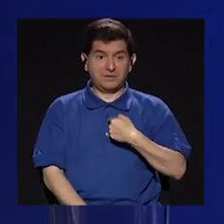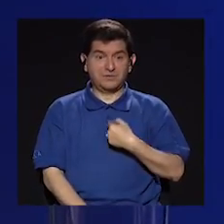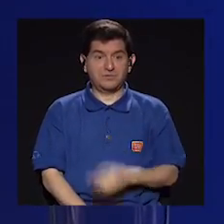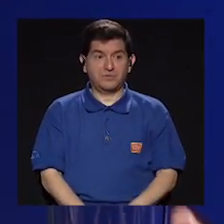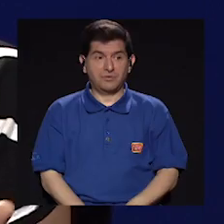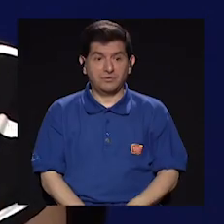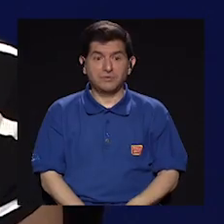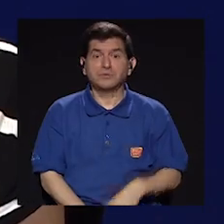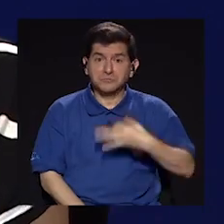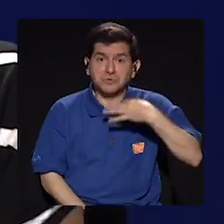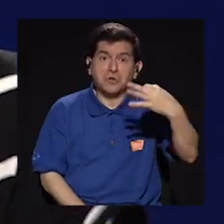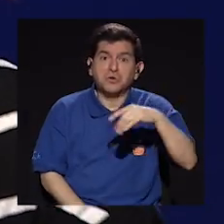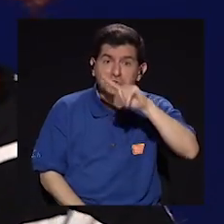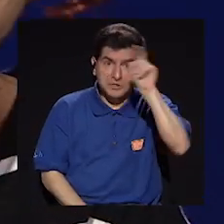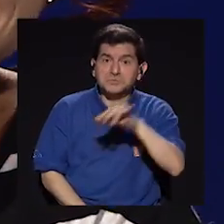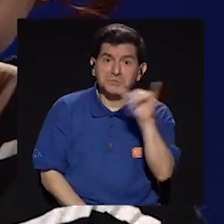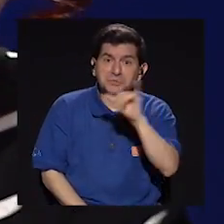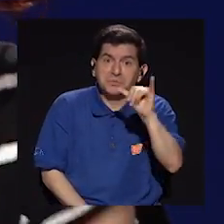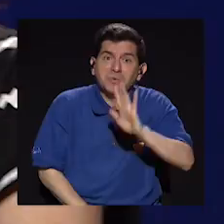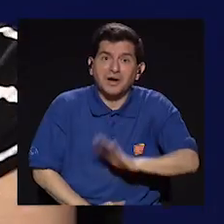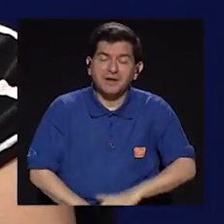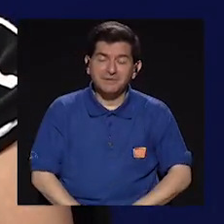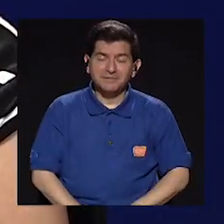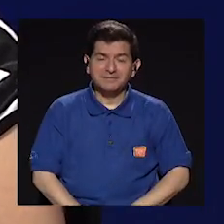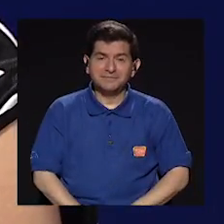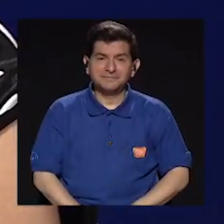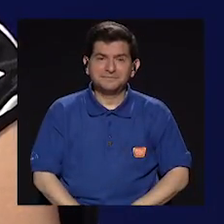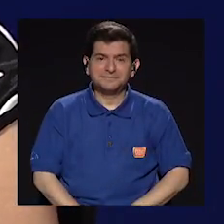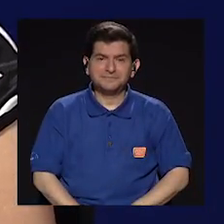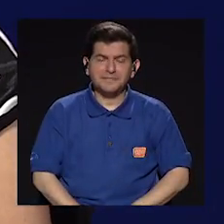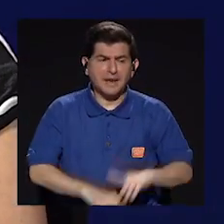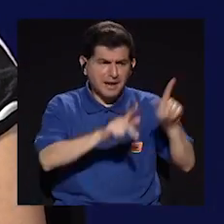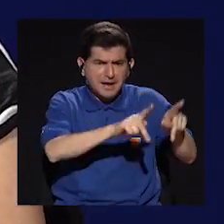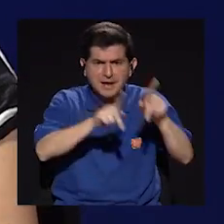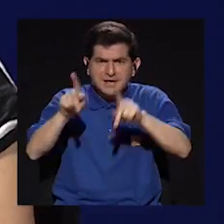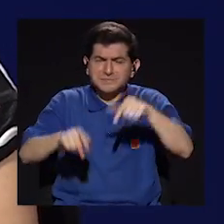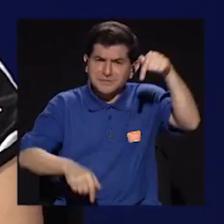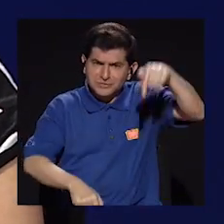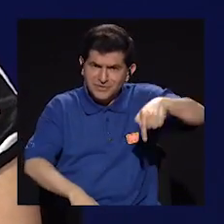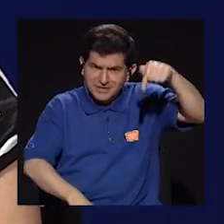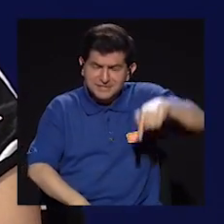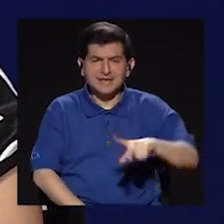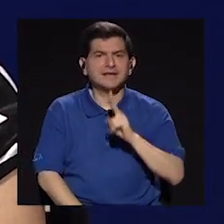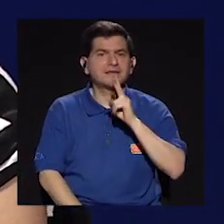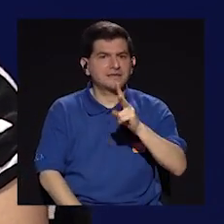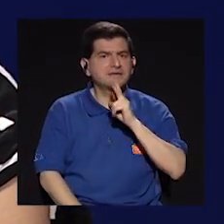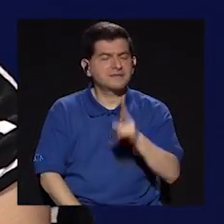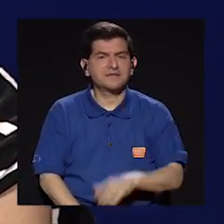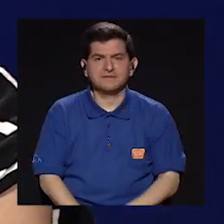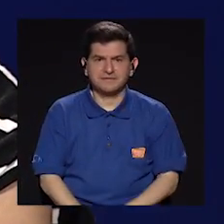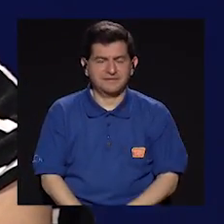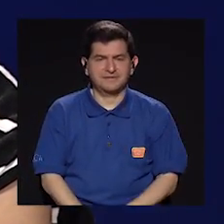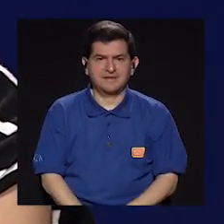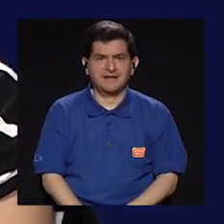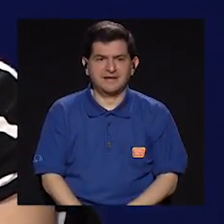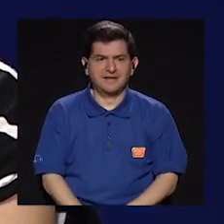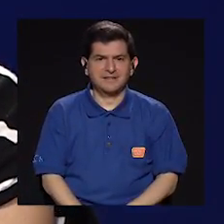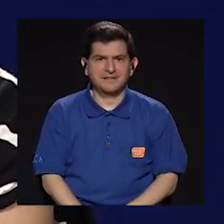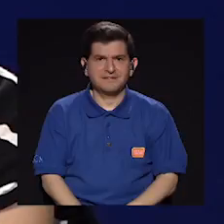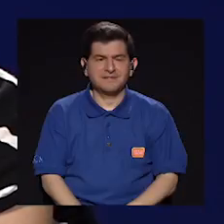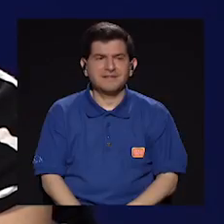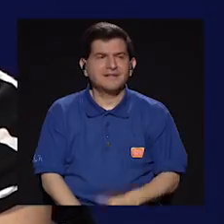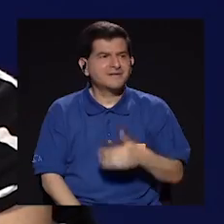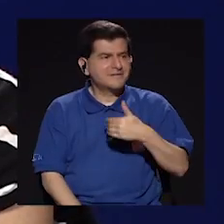Y yo, mira, me lo pregunto todos los días. Pero, y el público acá fue de verdad el más, en,